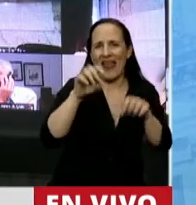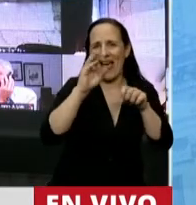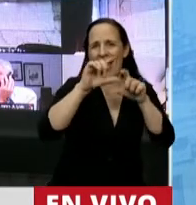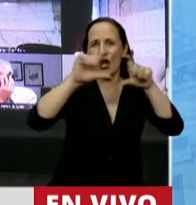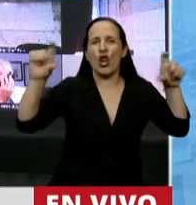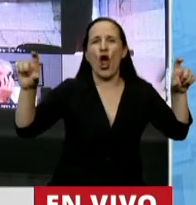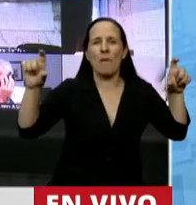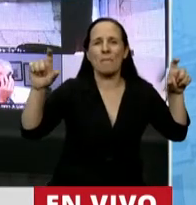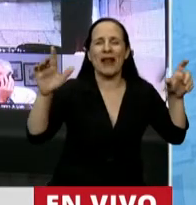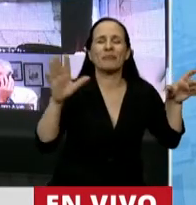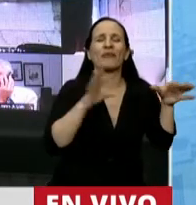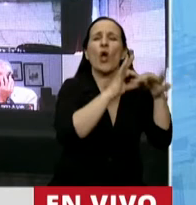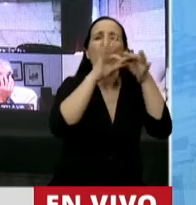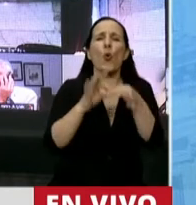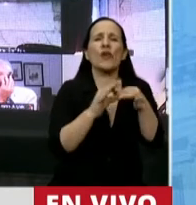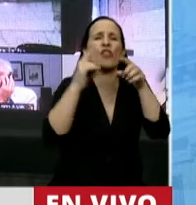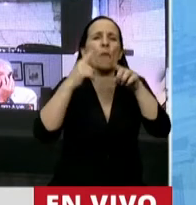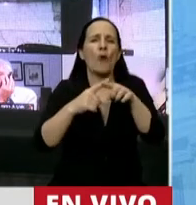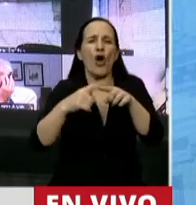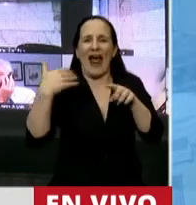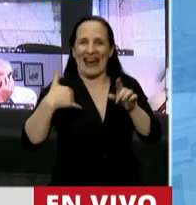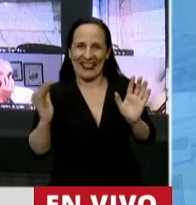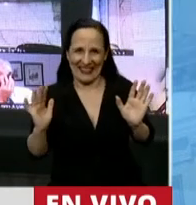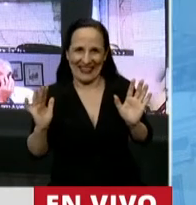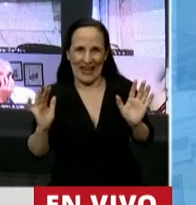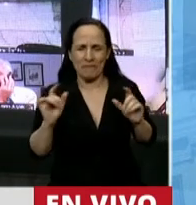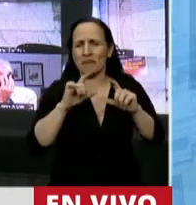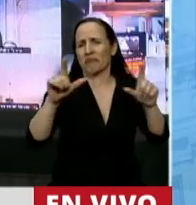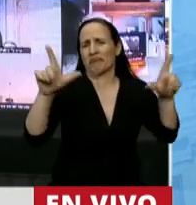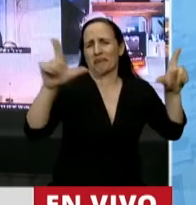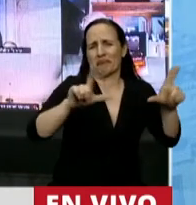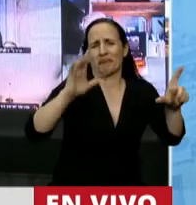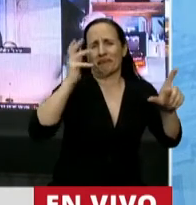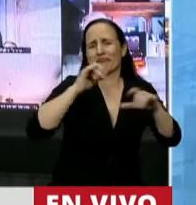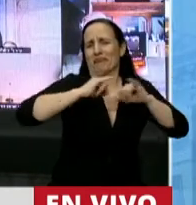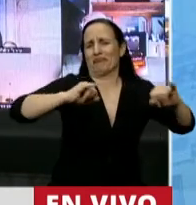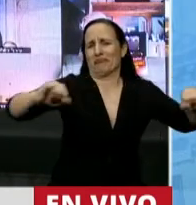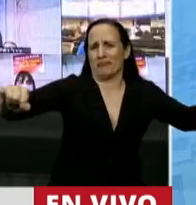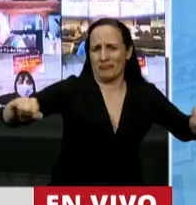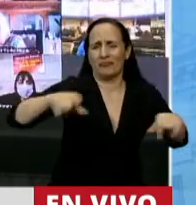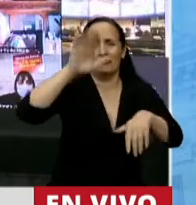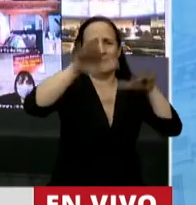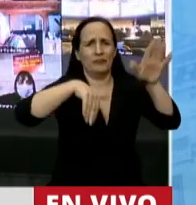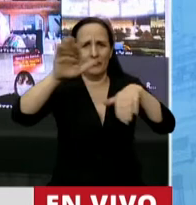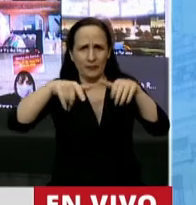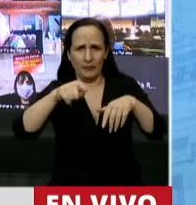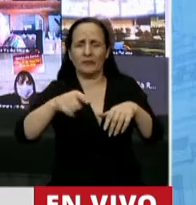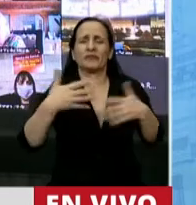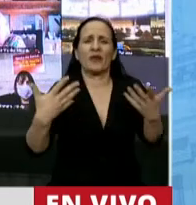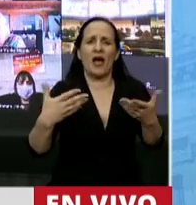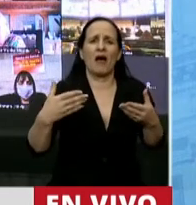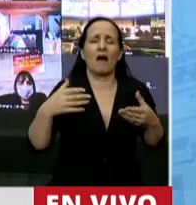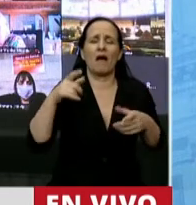Unidos por la Argentina. Donde se hizo, con todos los medios de comunicación, una convocatoria a un aporte